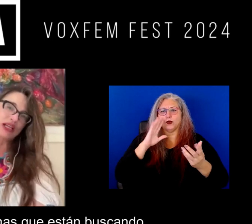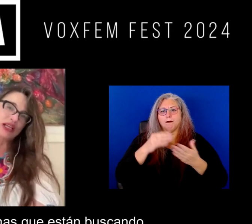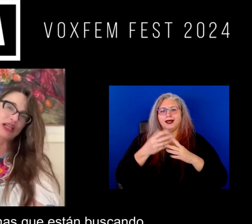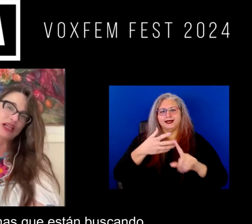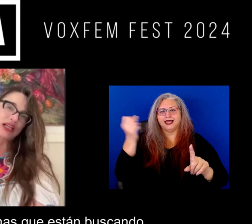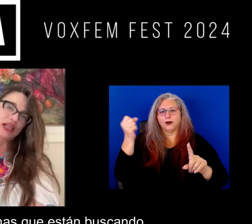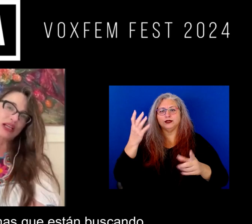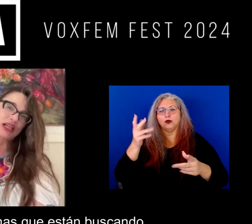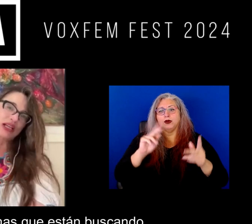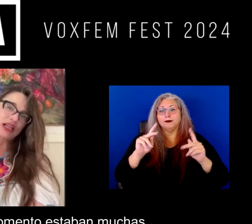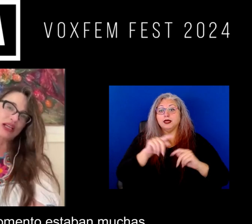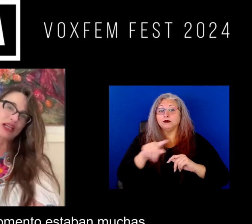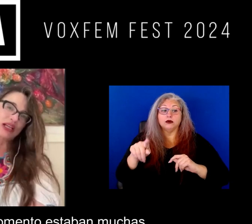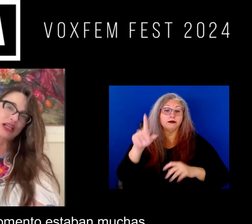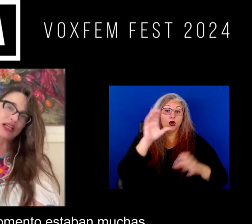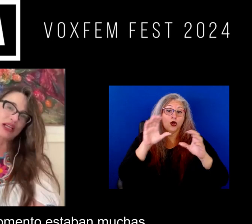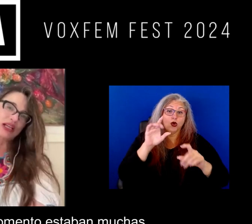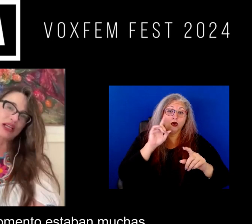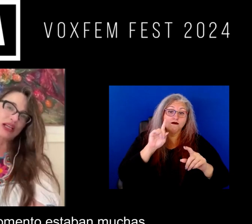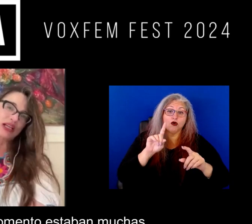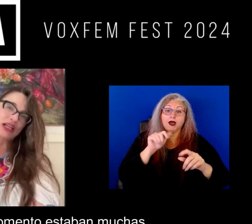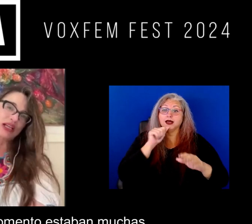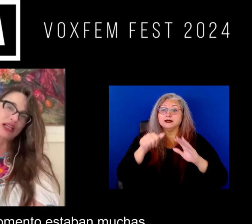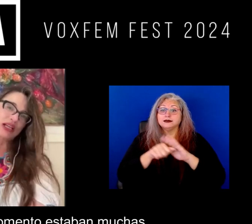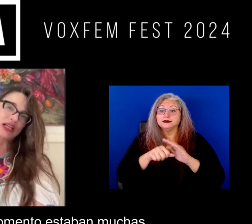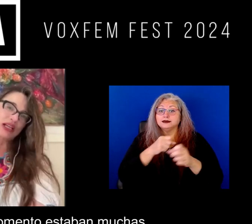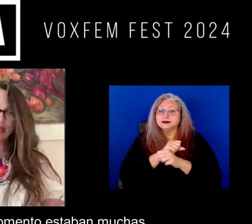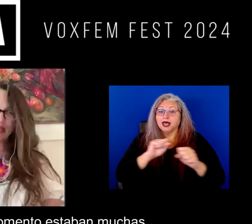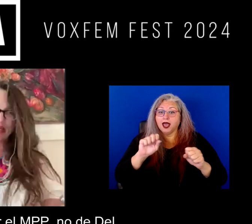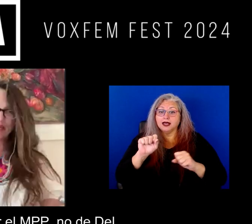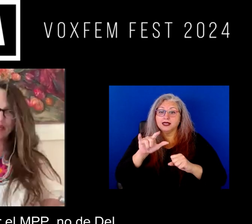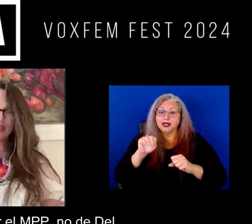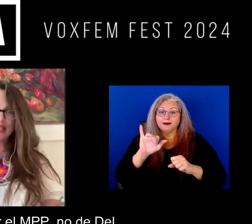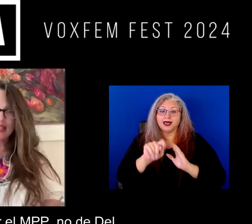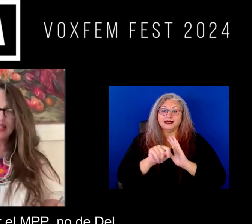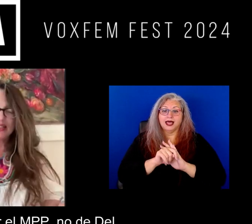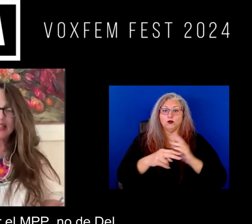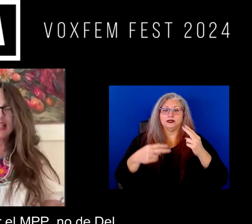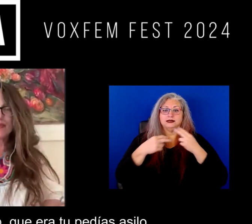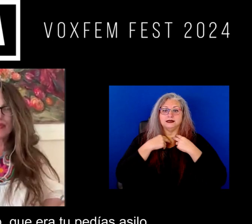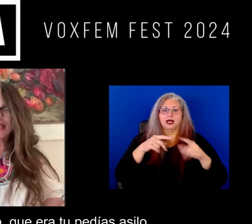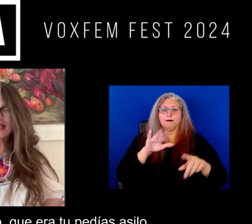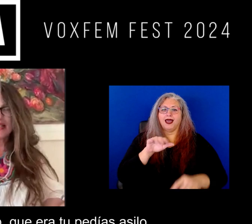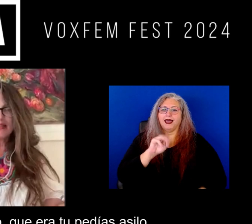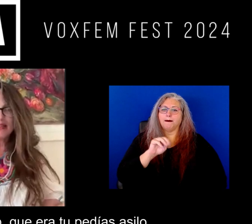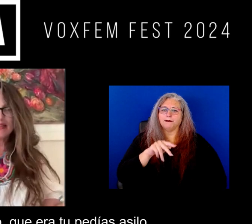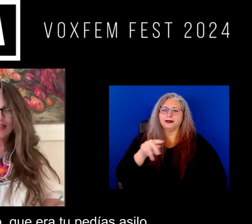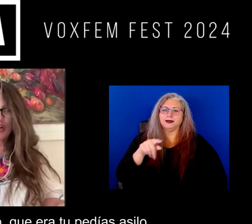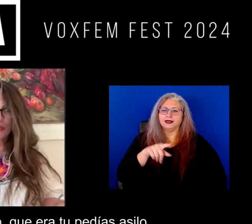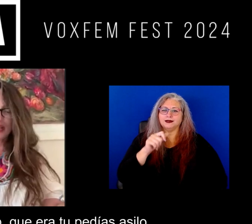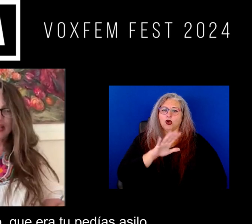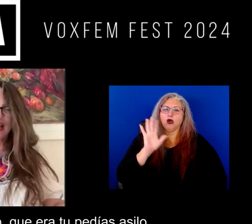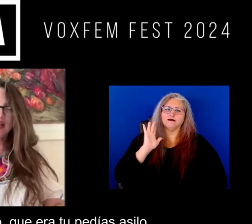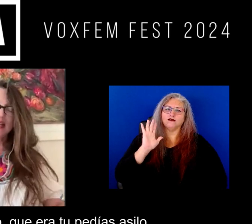dinero. Entonces, las personas que están buscando asilo en aquel momento estaban ya estancadas por el MPP del